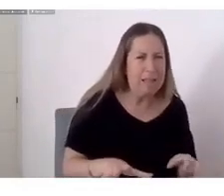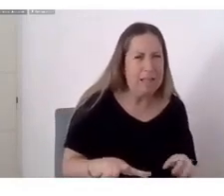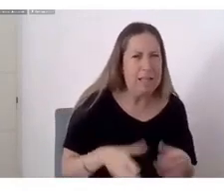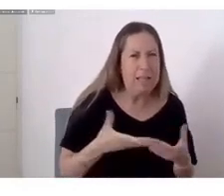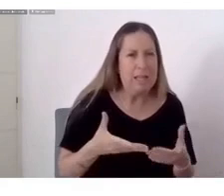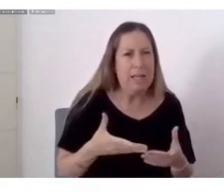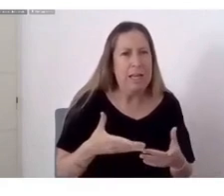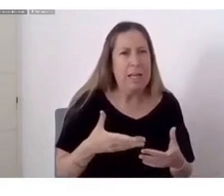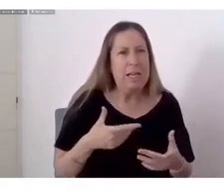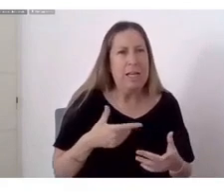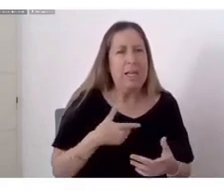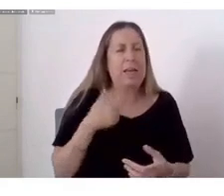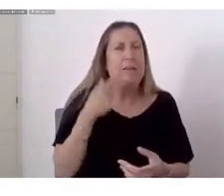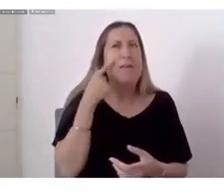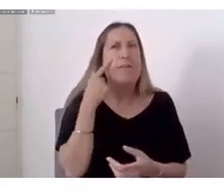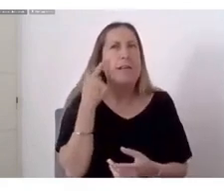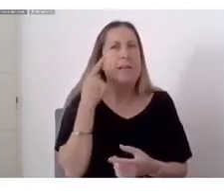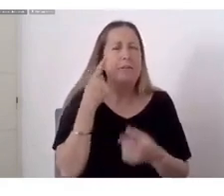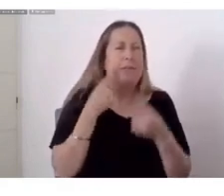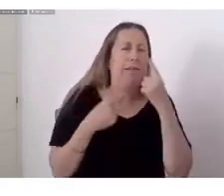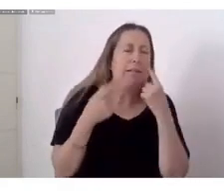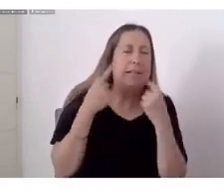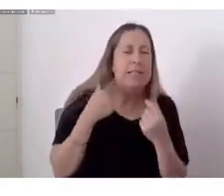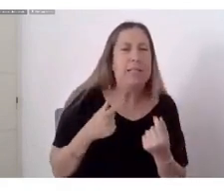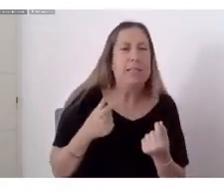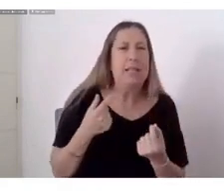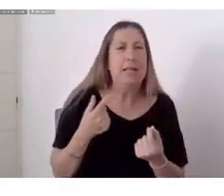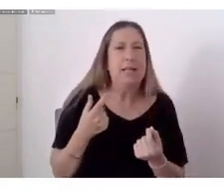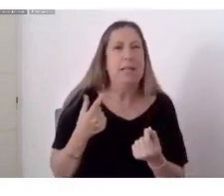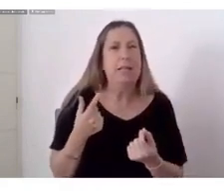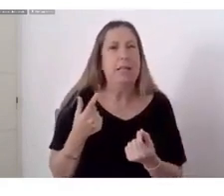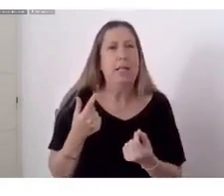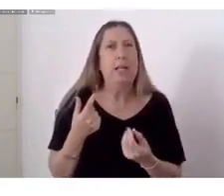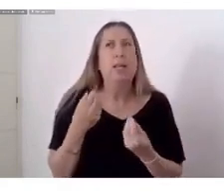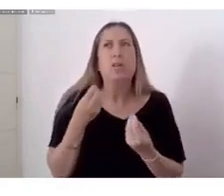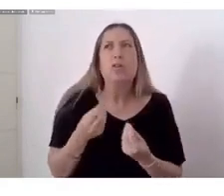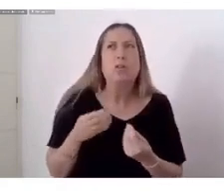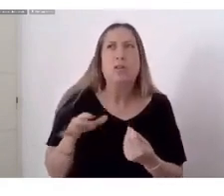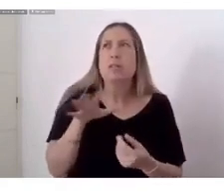entre lágrimas ¿Cuál es el bien?